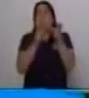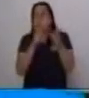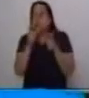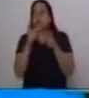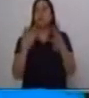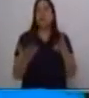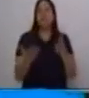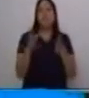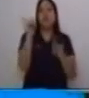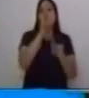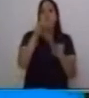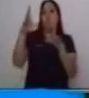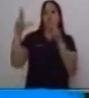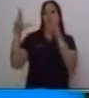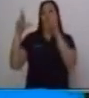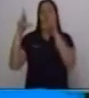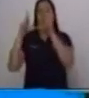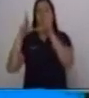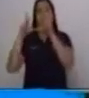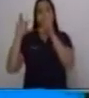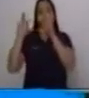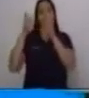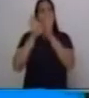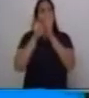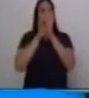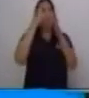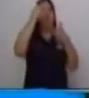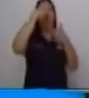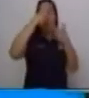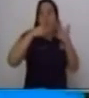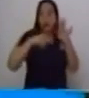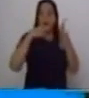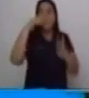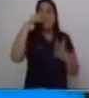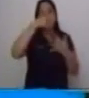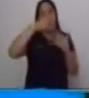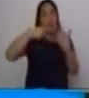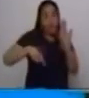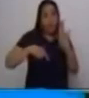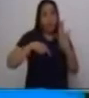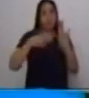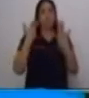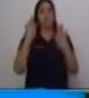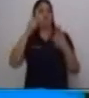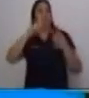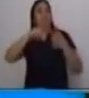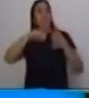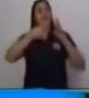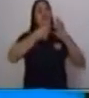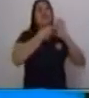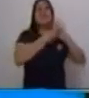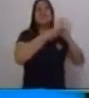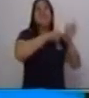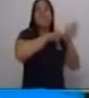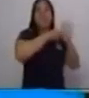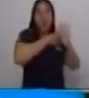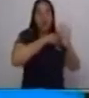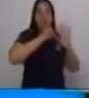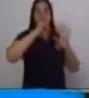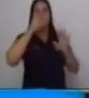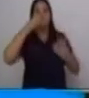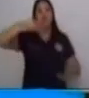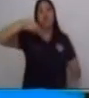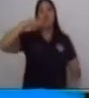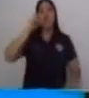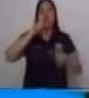cuadro como tipo significado los nexos más habituales los nexos son las conexiones y